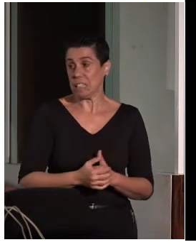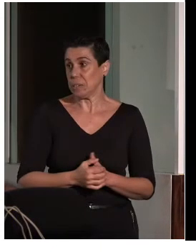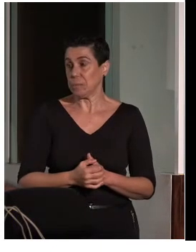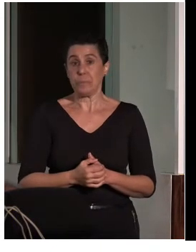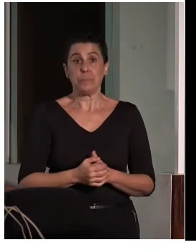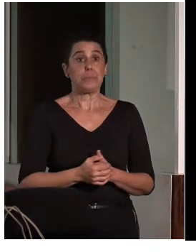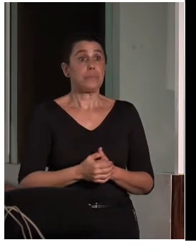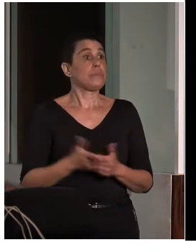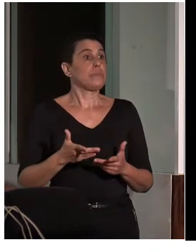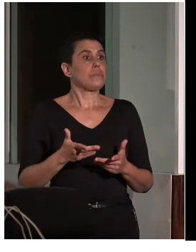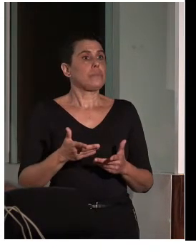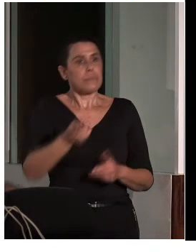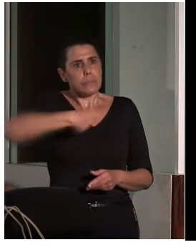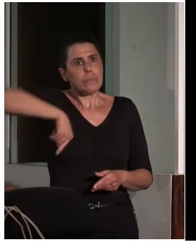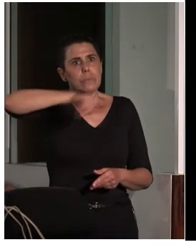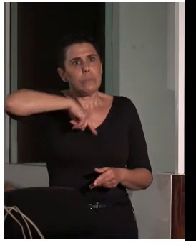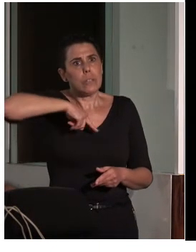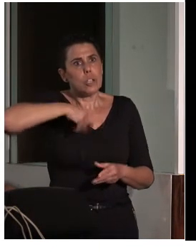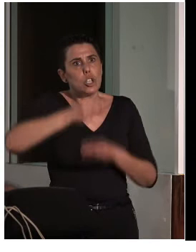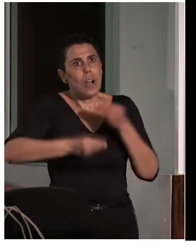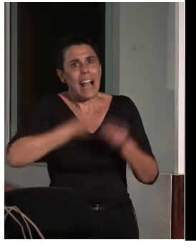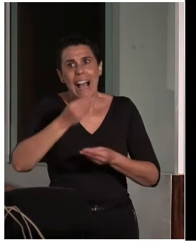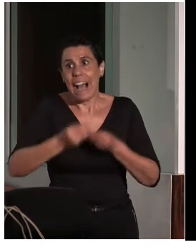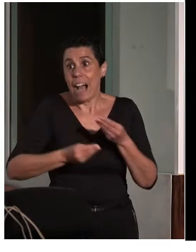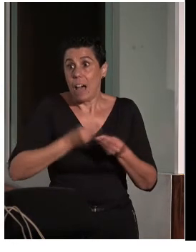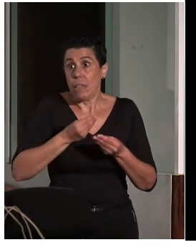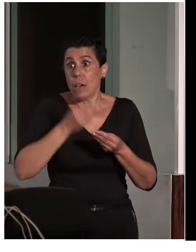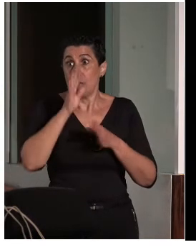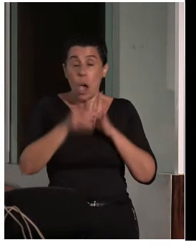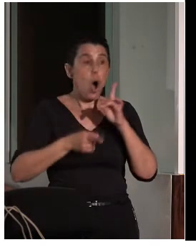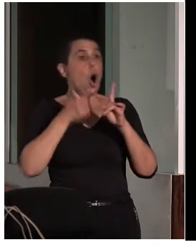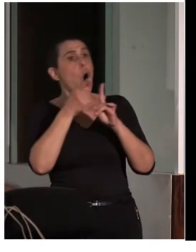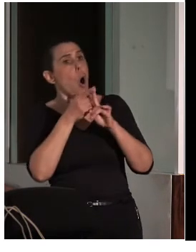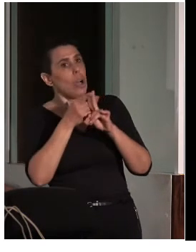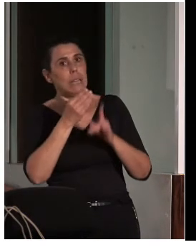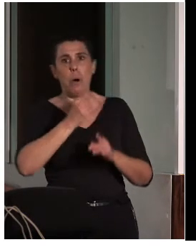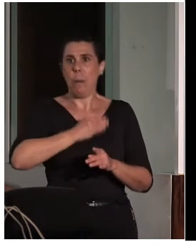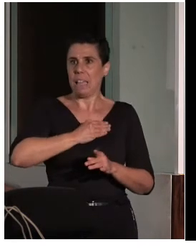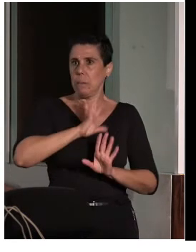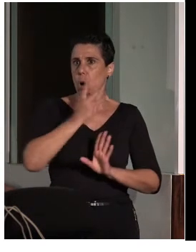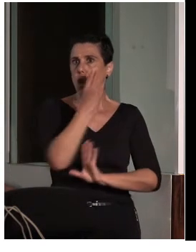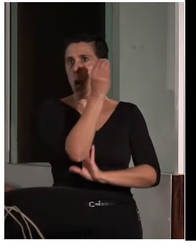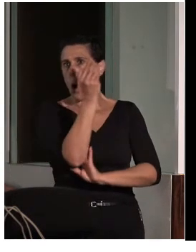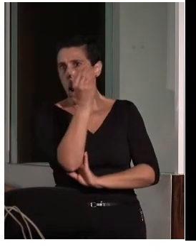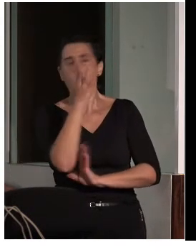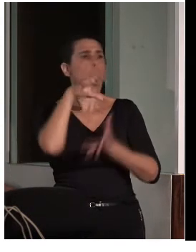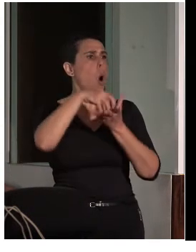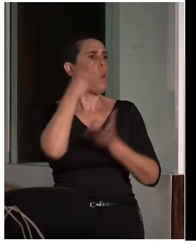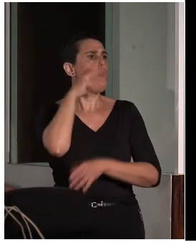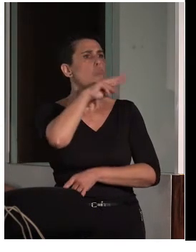¿Qué tendríamos que hacer para acercar el patrimonio o las obras de arte en un museo? Pues bueno,